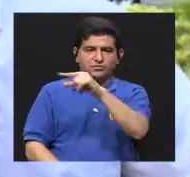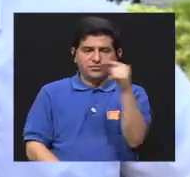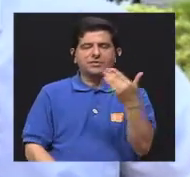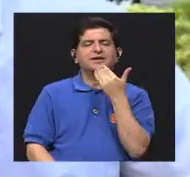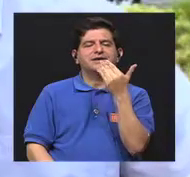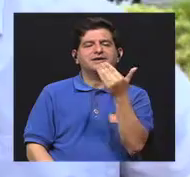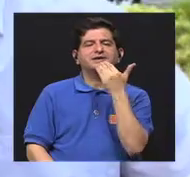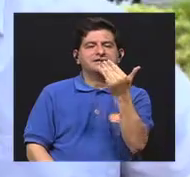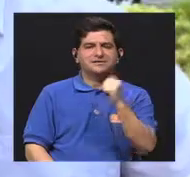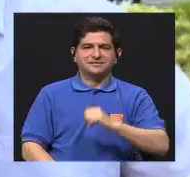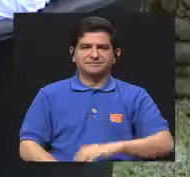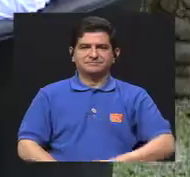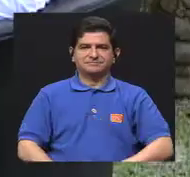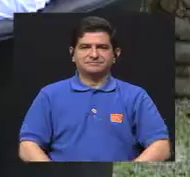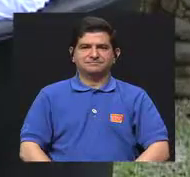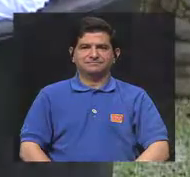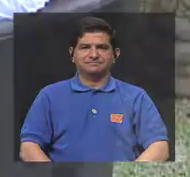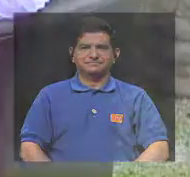semana. Muchísimas gracias.